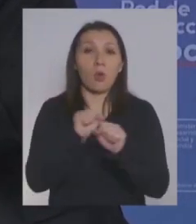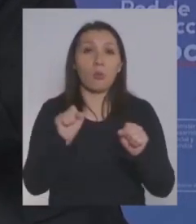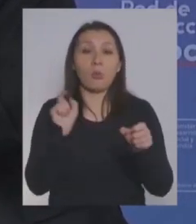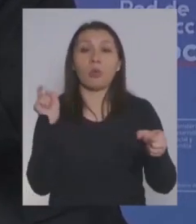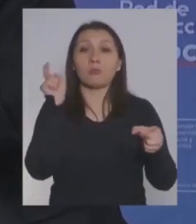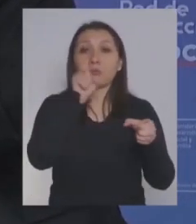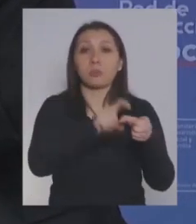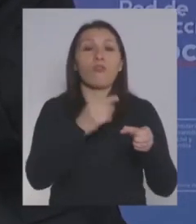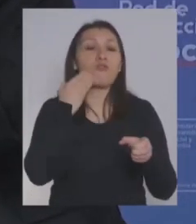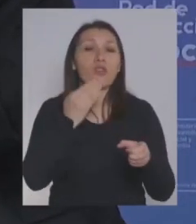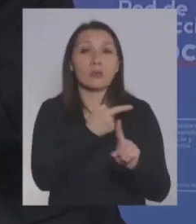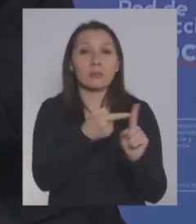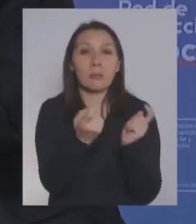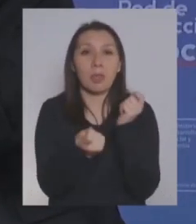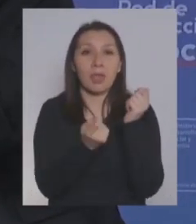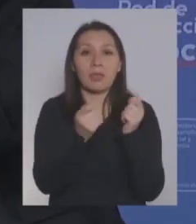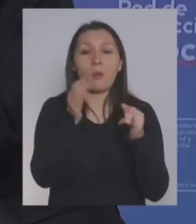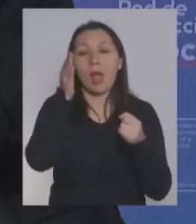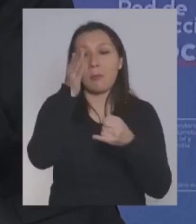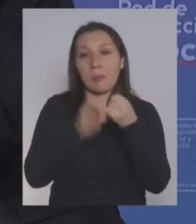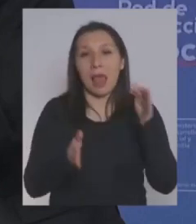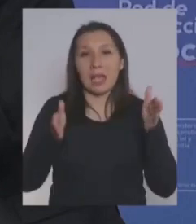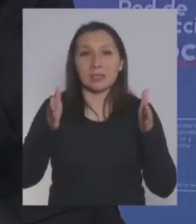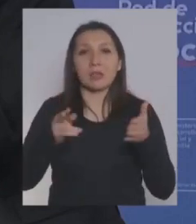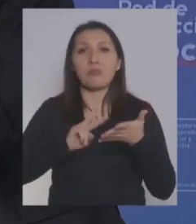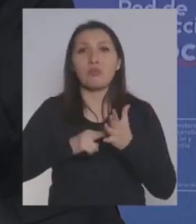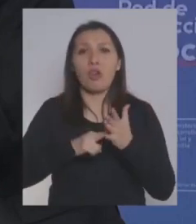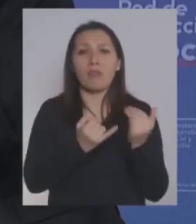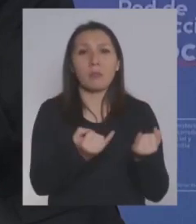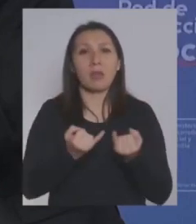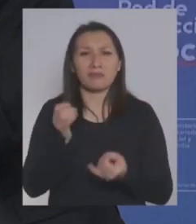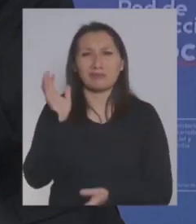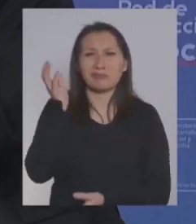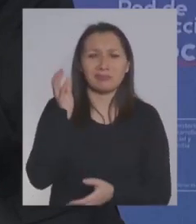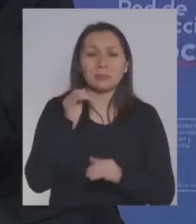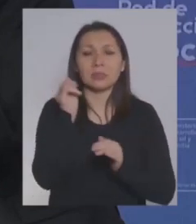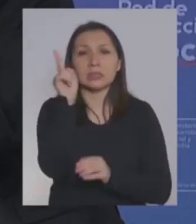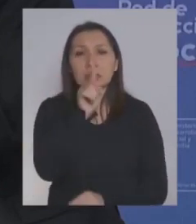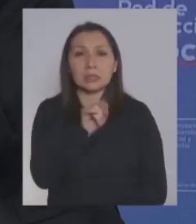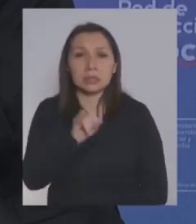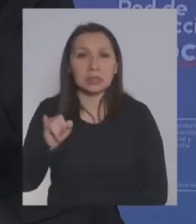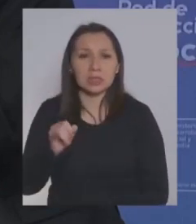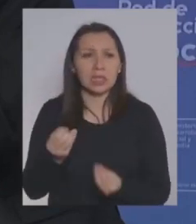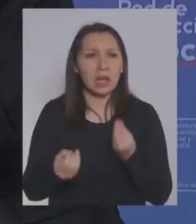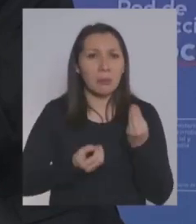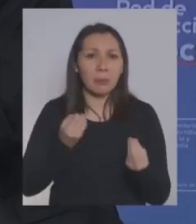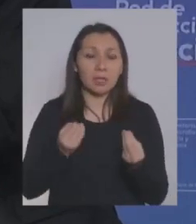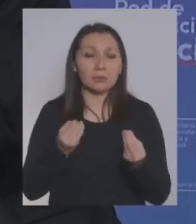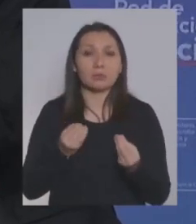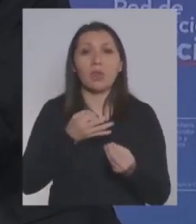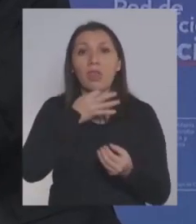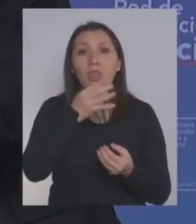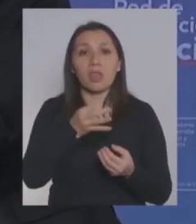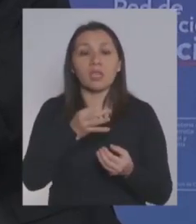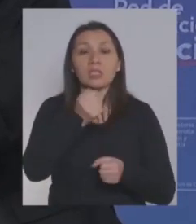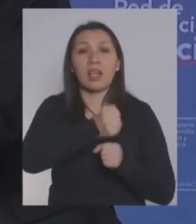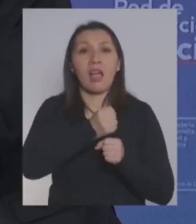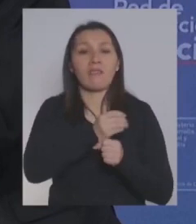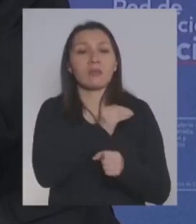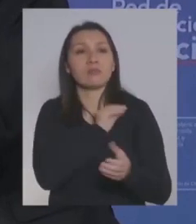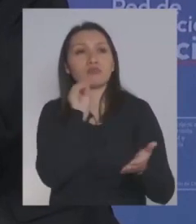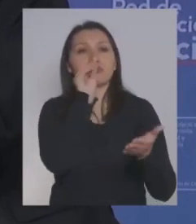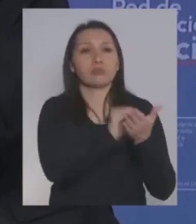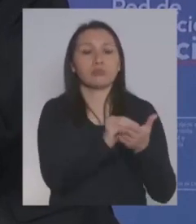postular al bono clase media dentro del plazo porque tenían problemas con la información que aparecía en el servicio de impuestos internos que era declarada por sus empleadores,